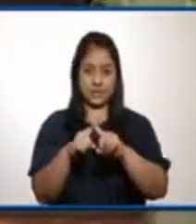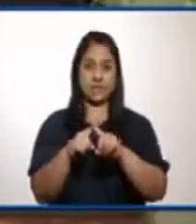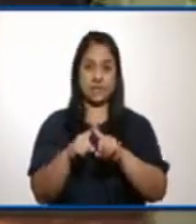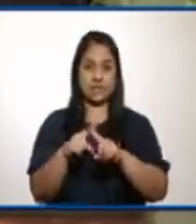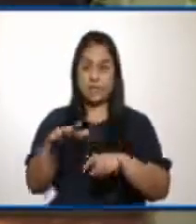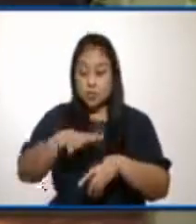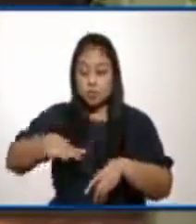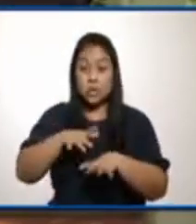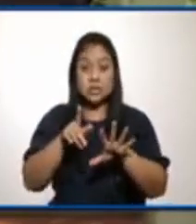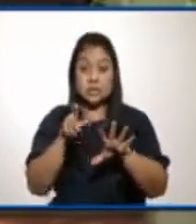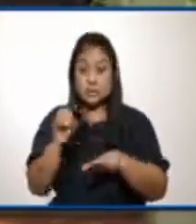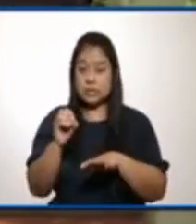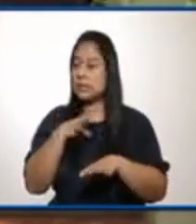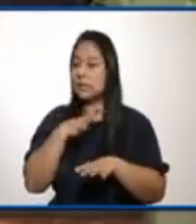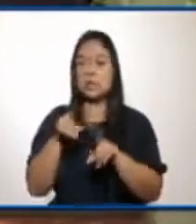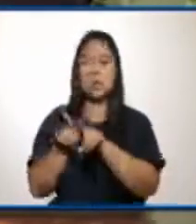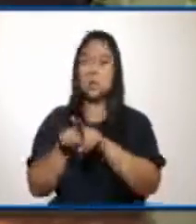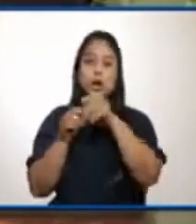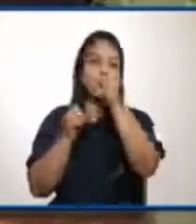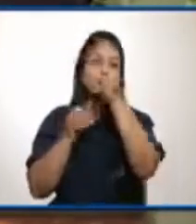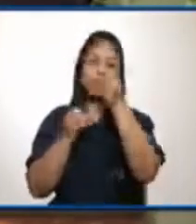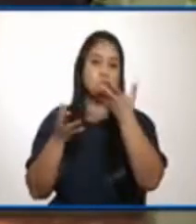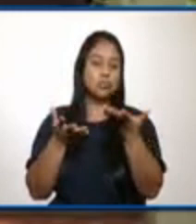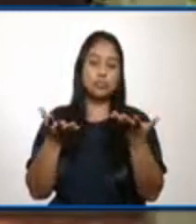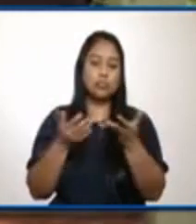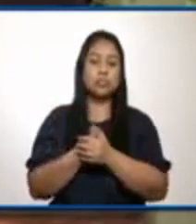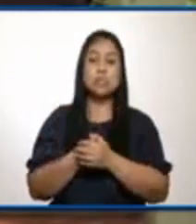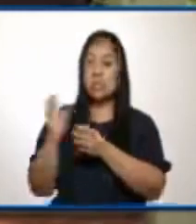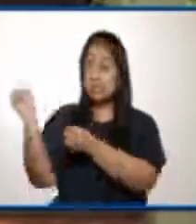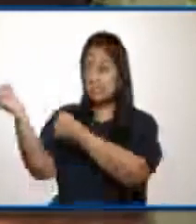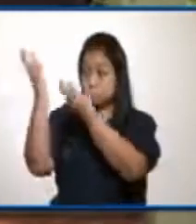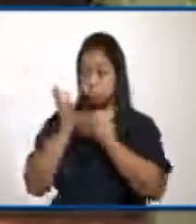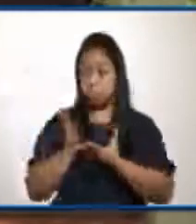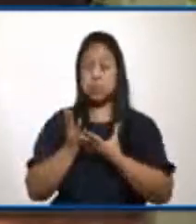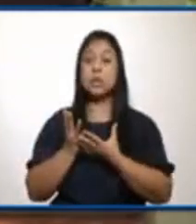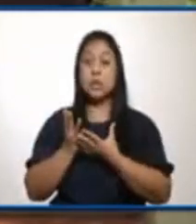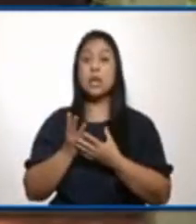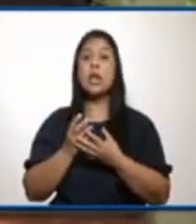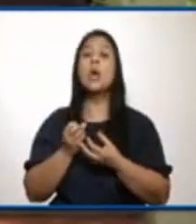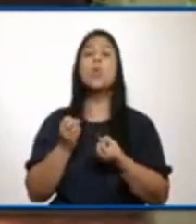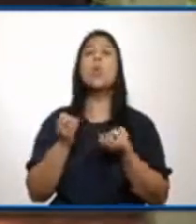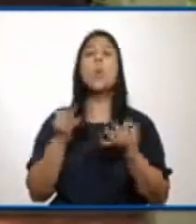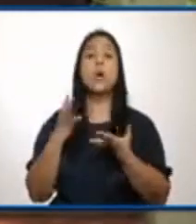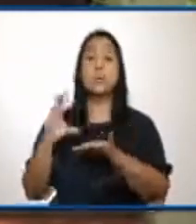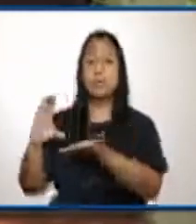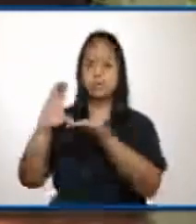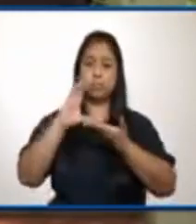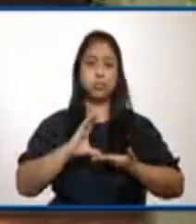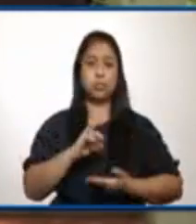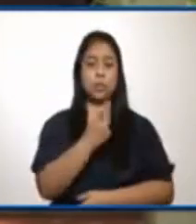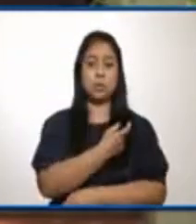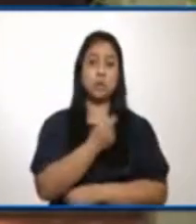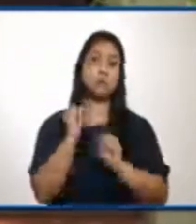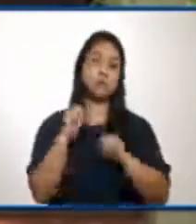países tenemos la misma información. Nos envían ellos un rango de cantidad de vacunas que podríamos estar